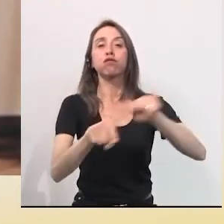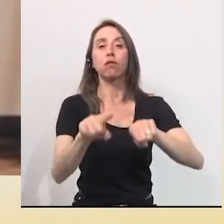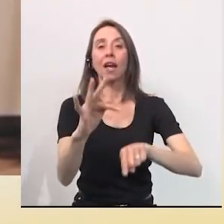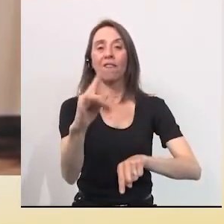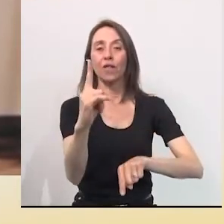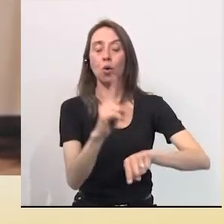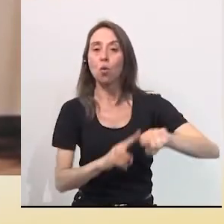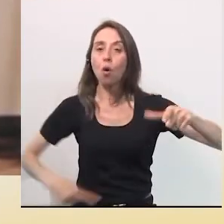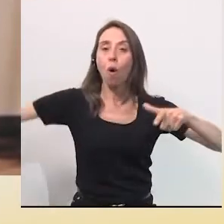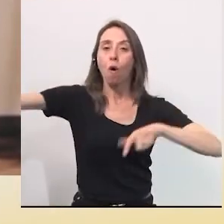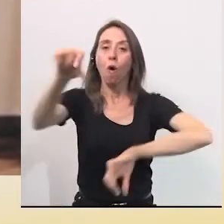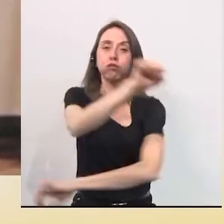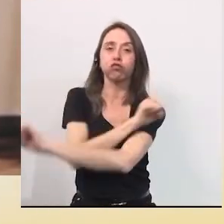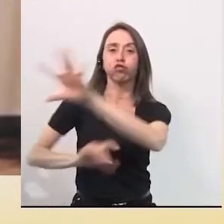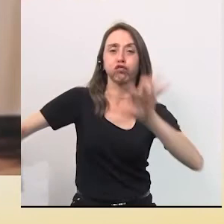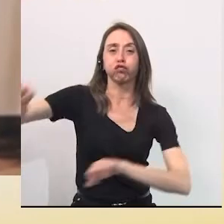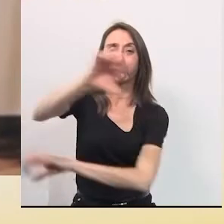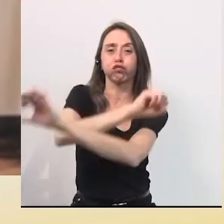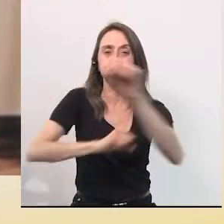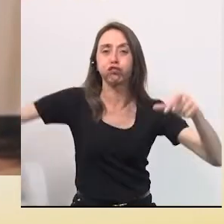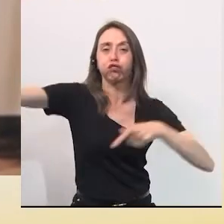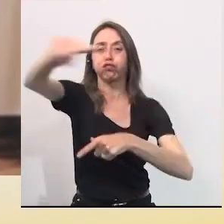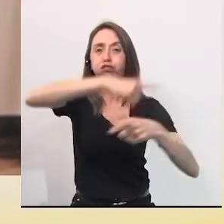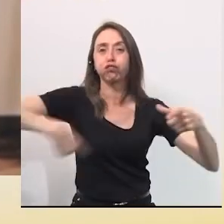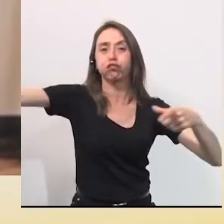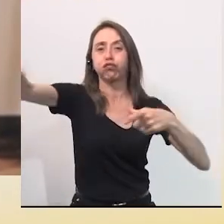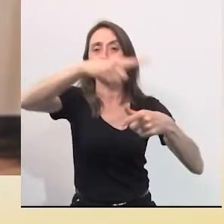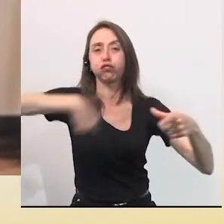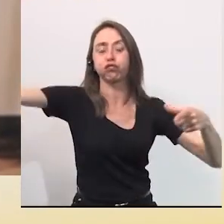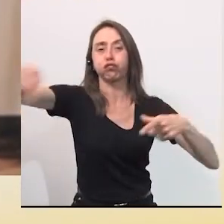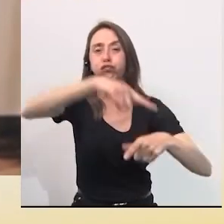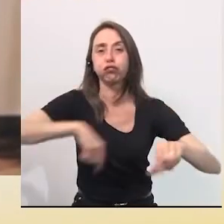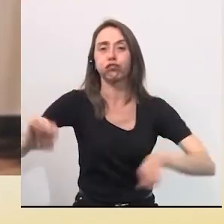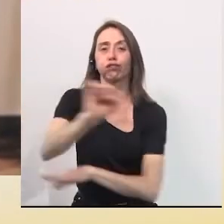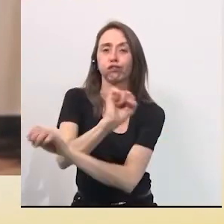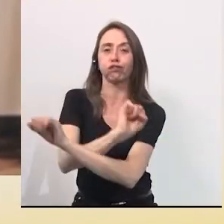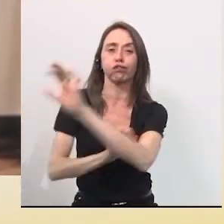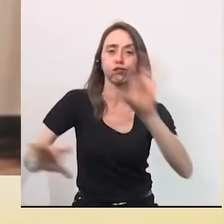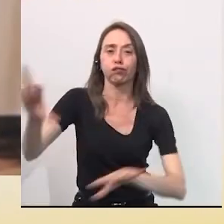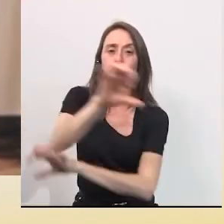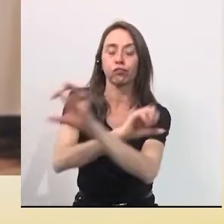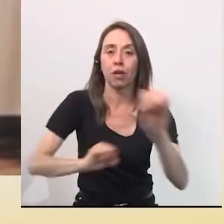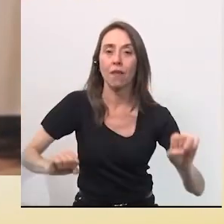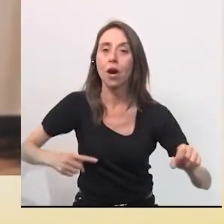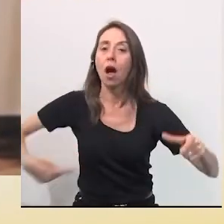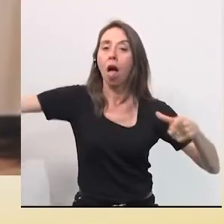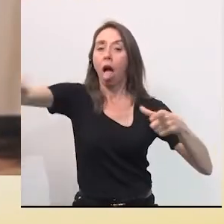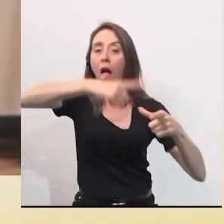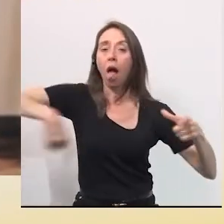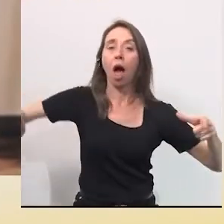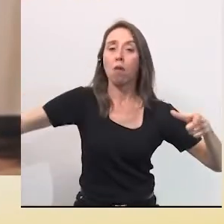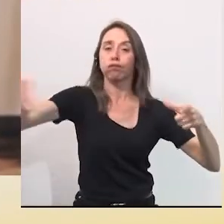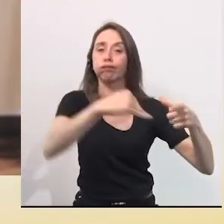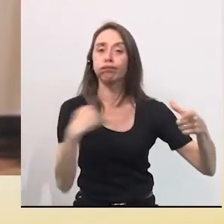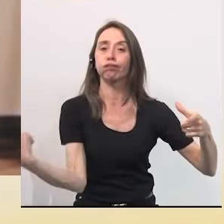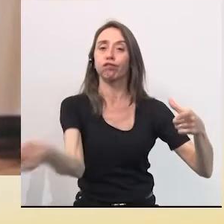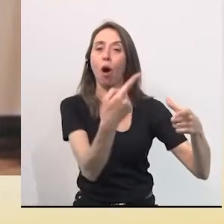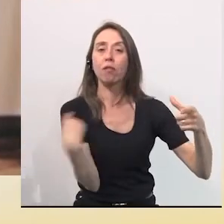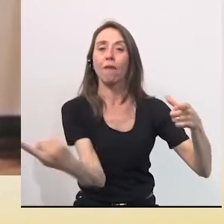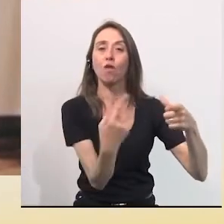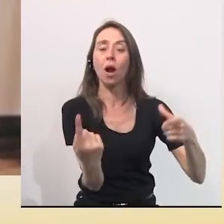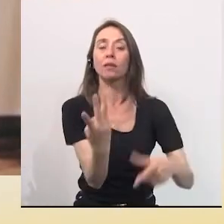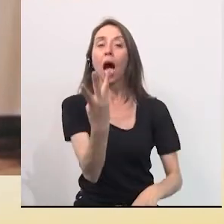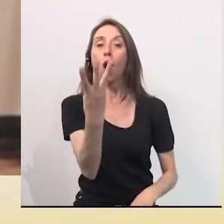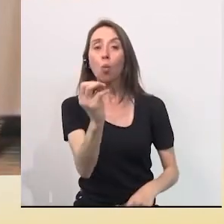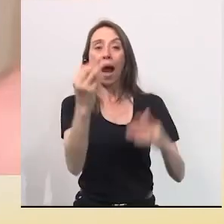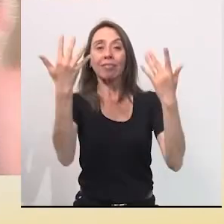carrera de fórmula 1 y le dan vuelta a la pista una y otra y otra vez. Y luego llegamos a la vuelta número